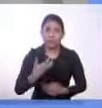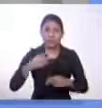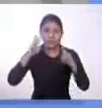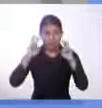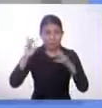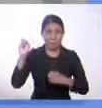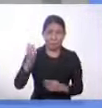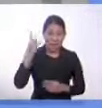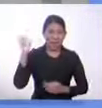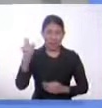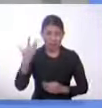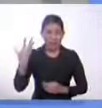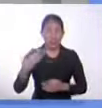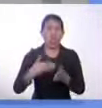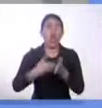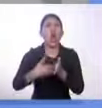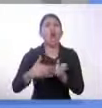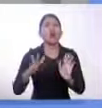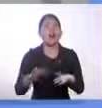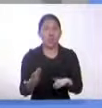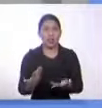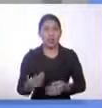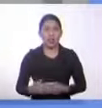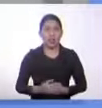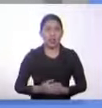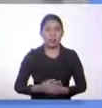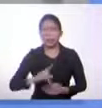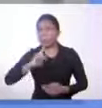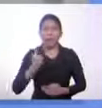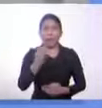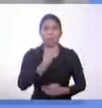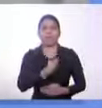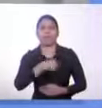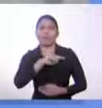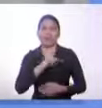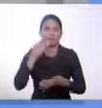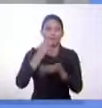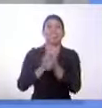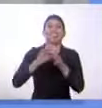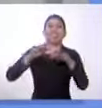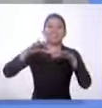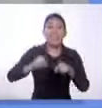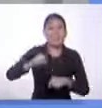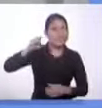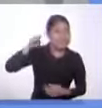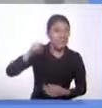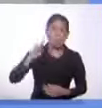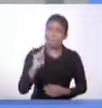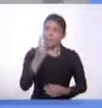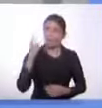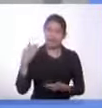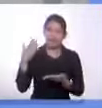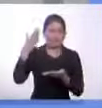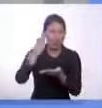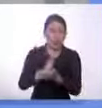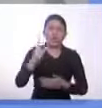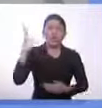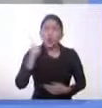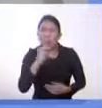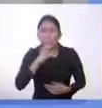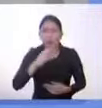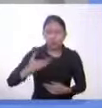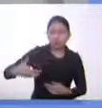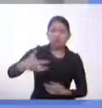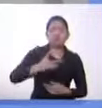pandemia empieza desde la época que viene a los españoles, porque ellos fueron los que vinieron a ensuciar nuestro